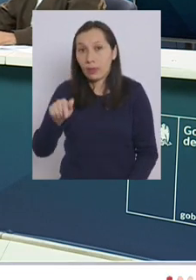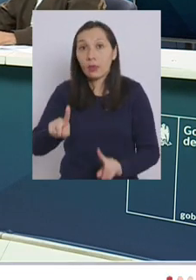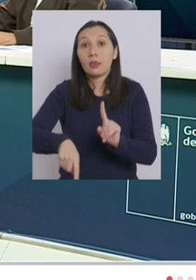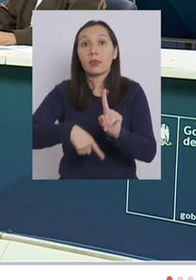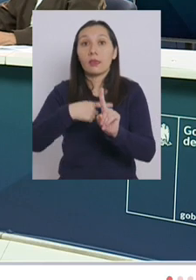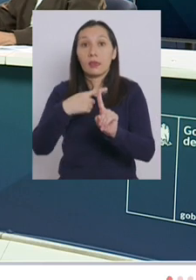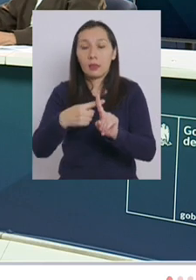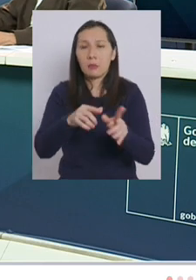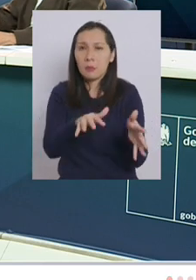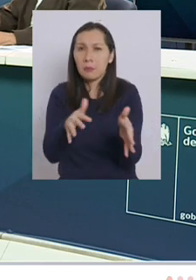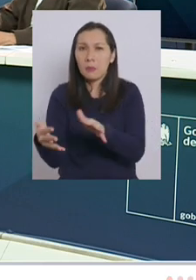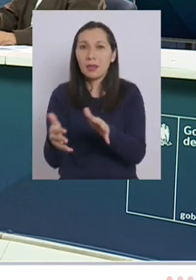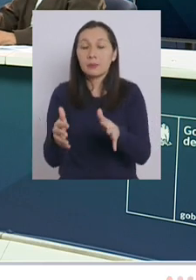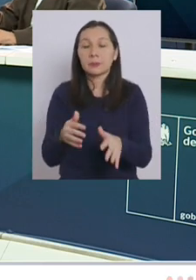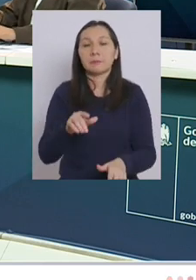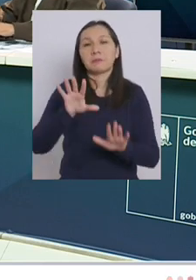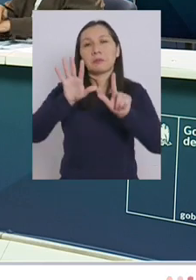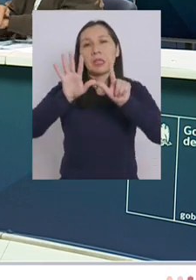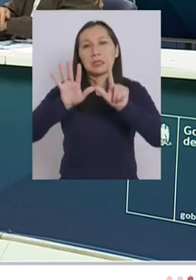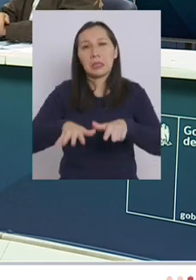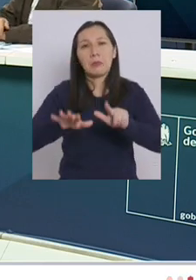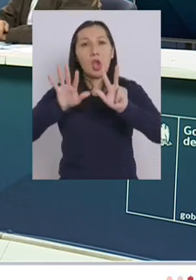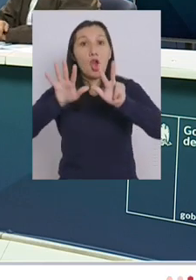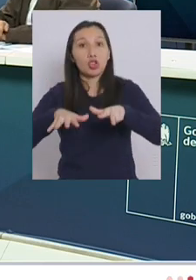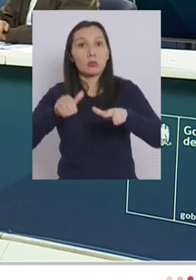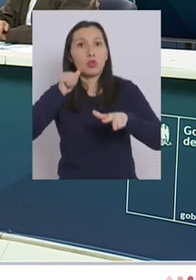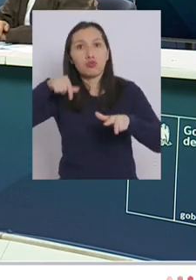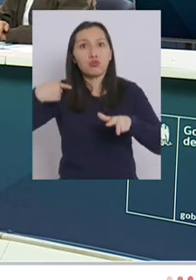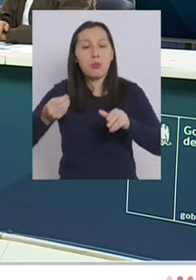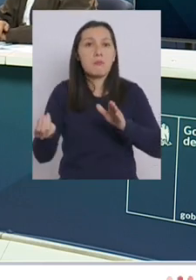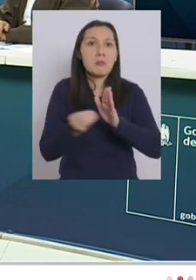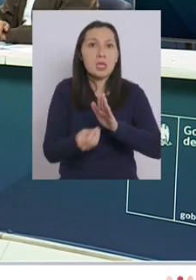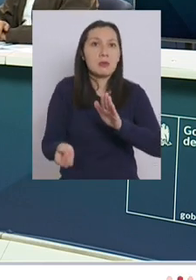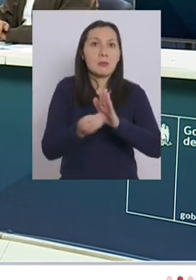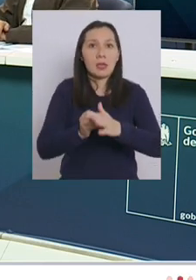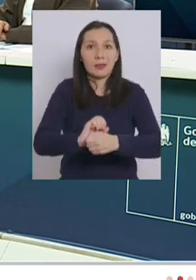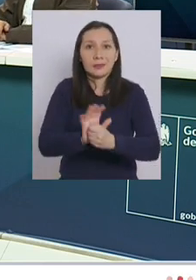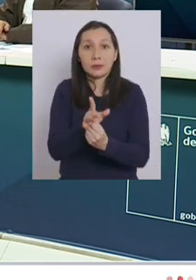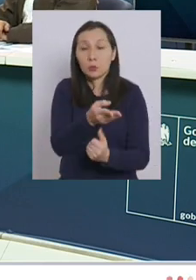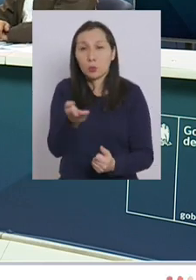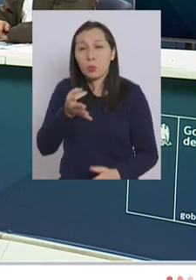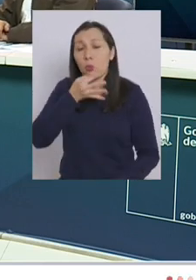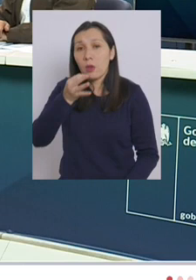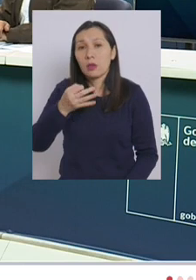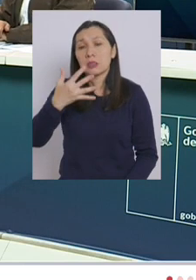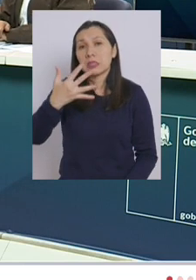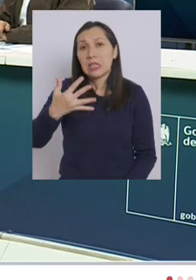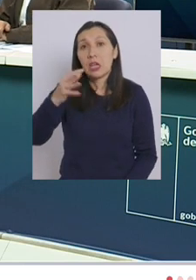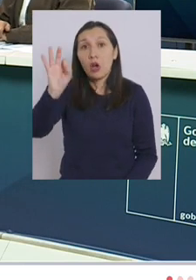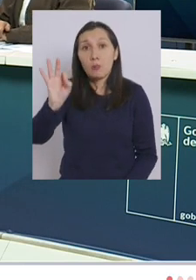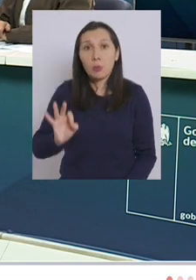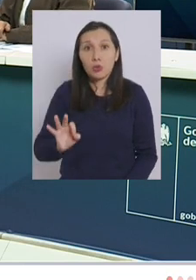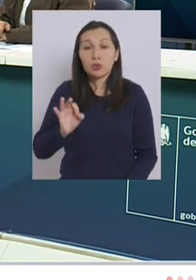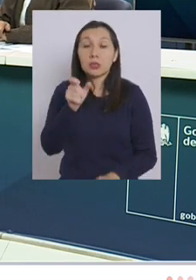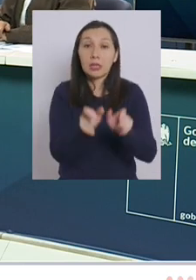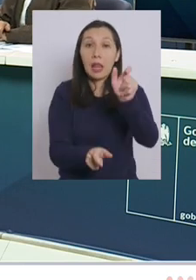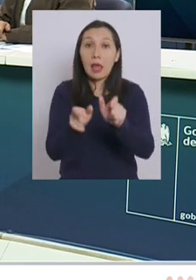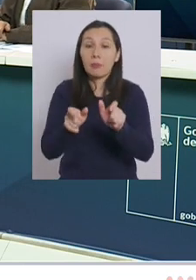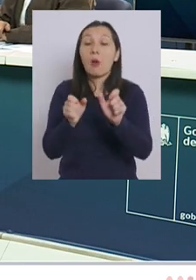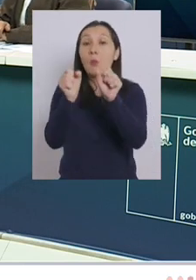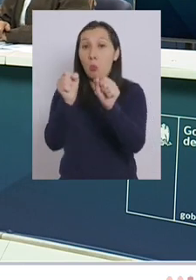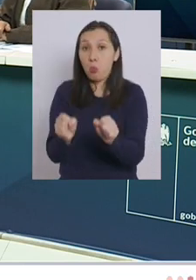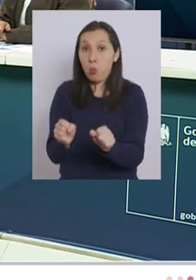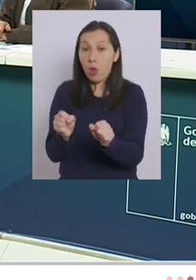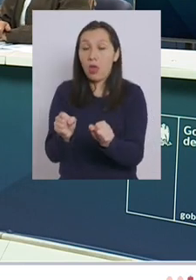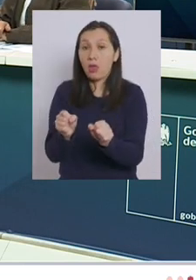estamos en un promedio de entre 7.000 a 8.000 contagios diarios y donde ustedes mencionaron que cerca de 5% de estas personas van a